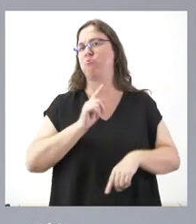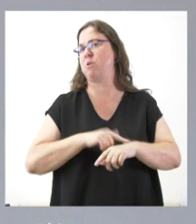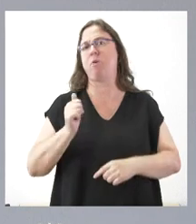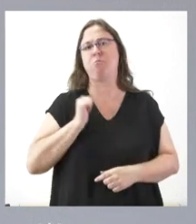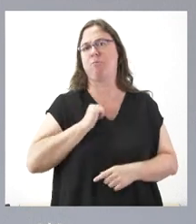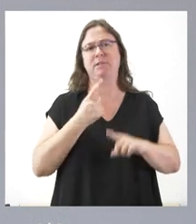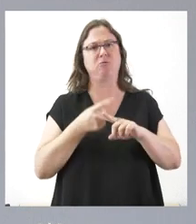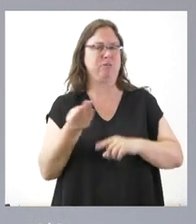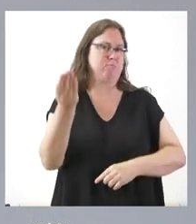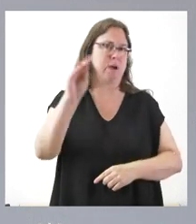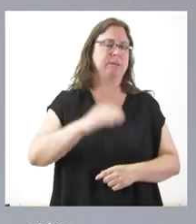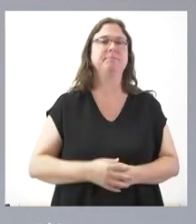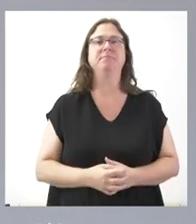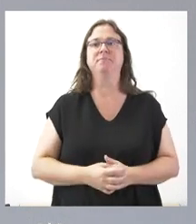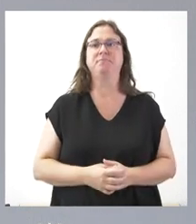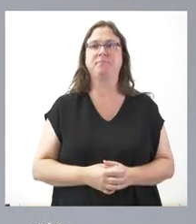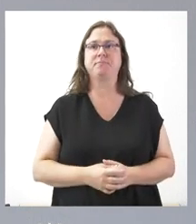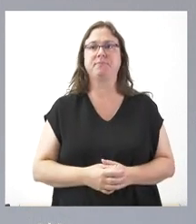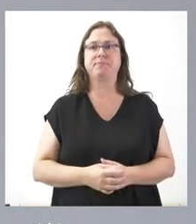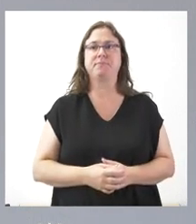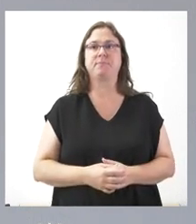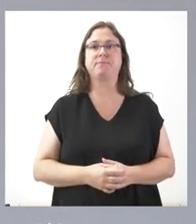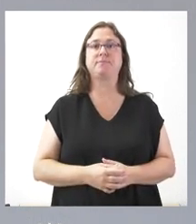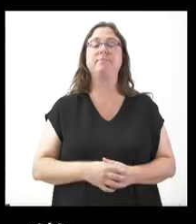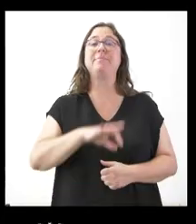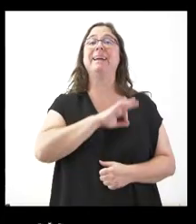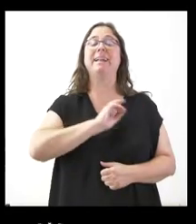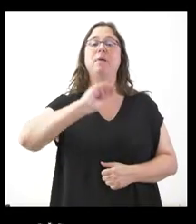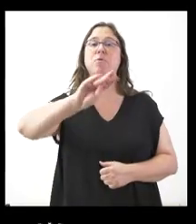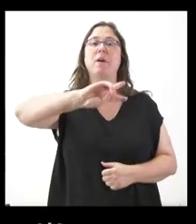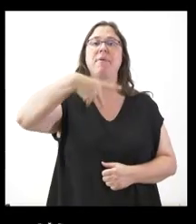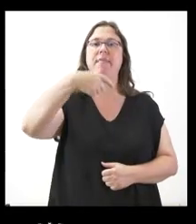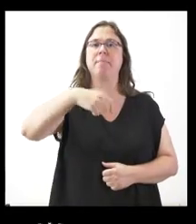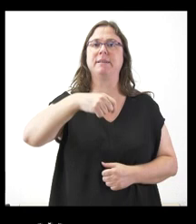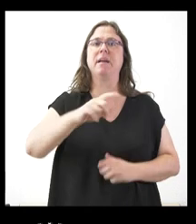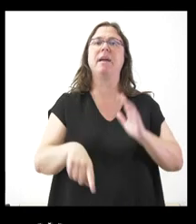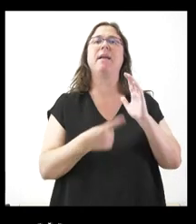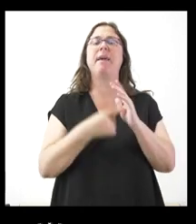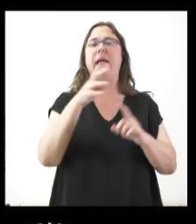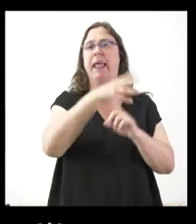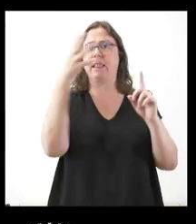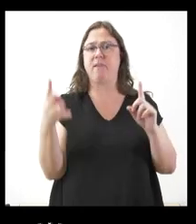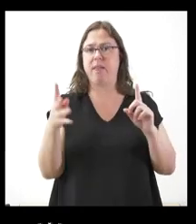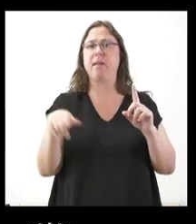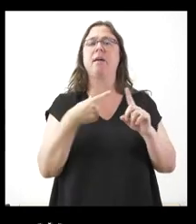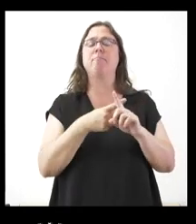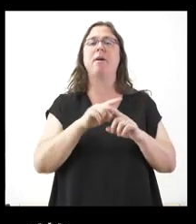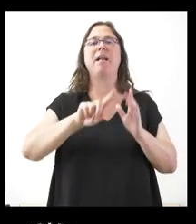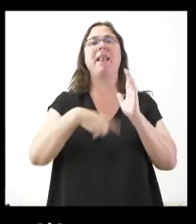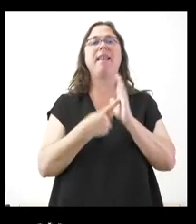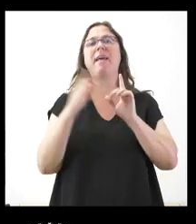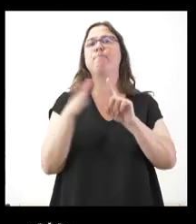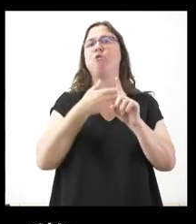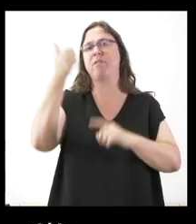hacer muchas más cosas al servicio de Castilla y León. Si yo quería preguntar a la vicepresidenta por la ley LGTB y la ley de violencia de género, ¿en qué punto